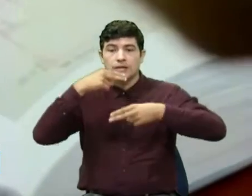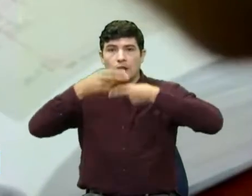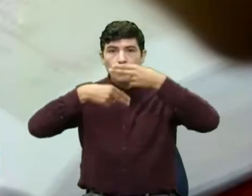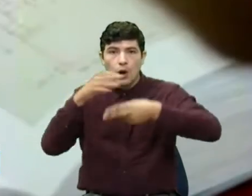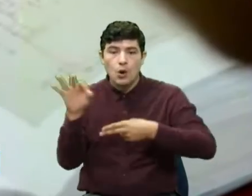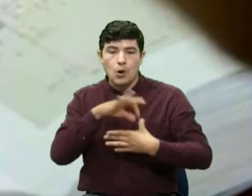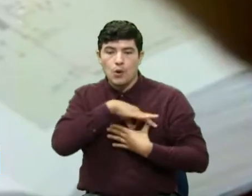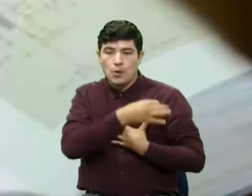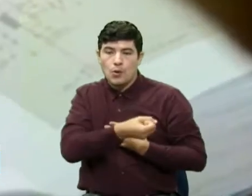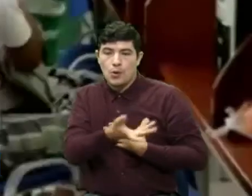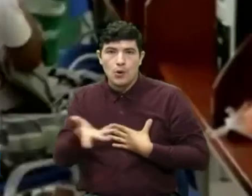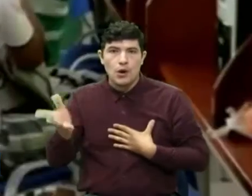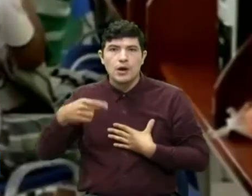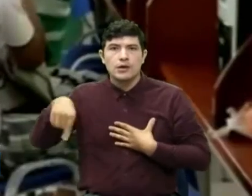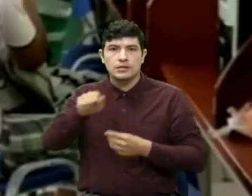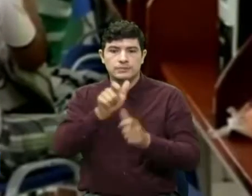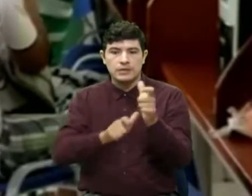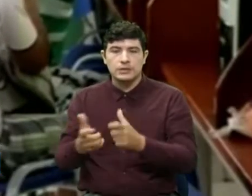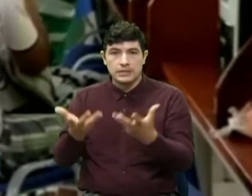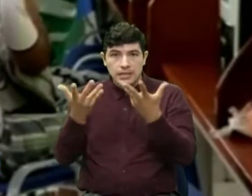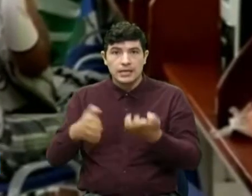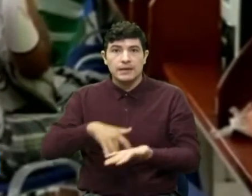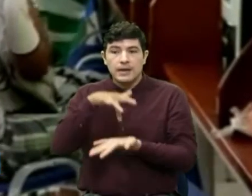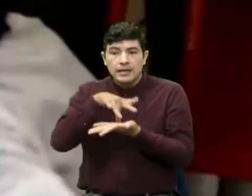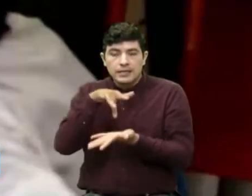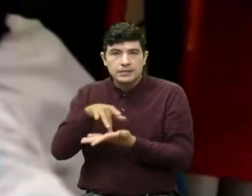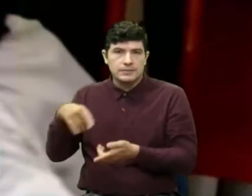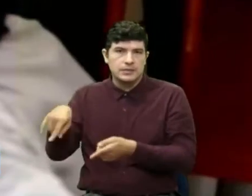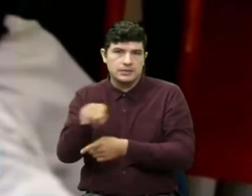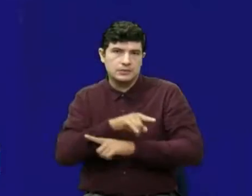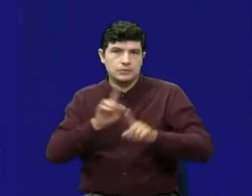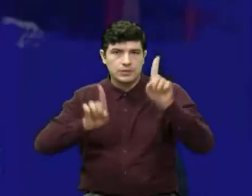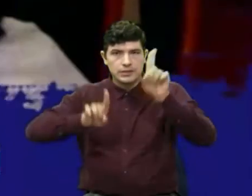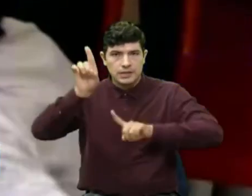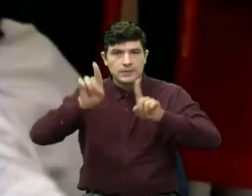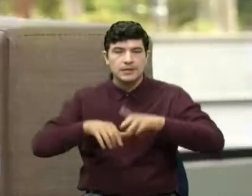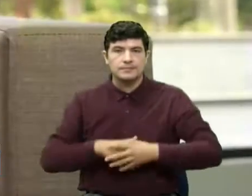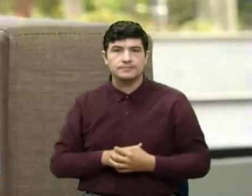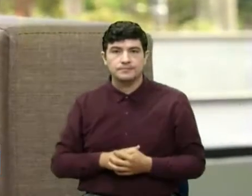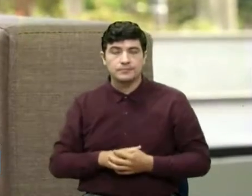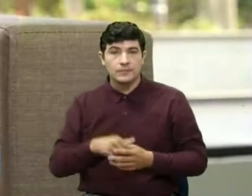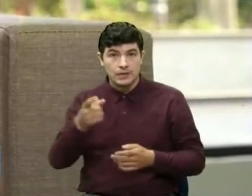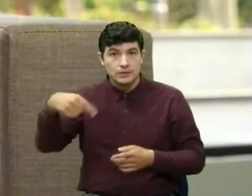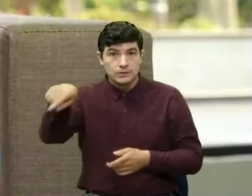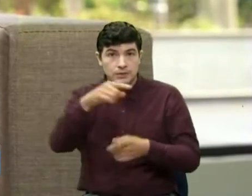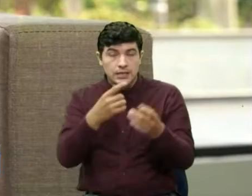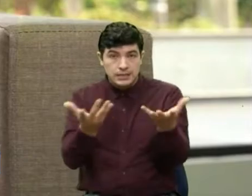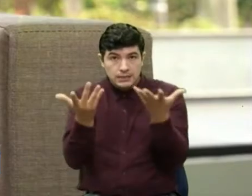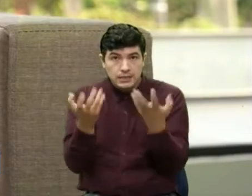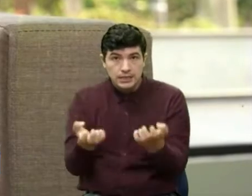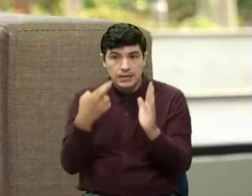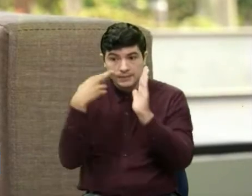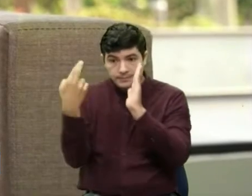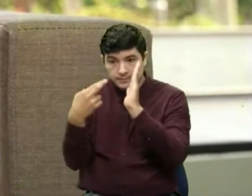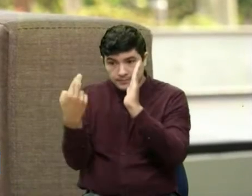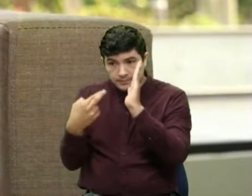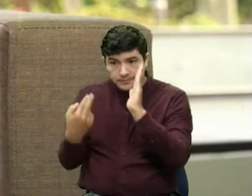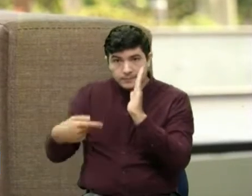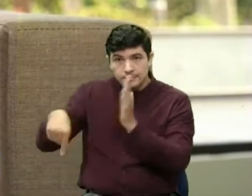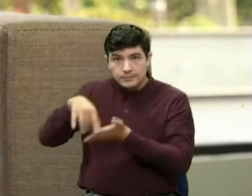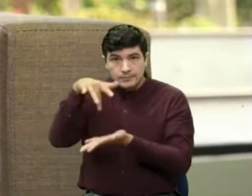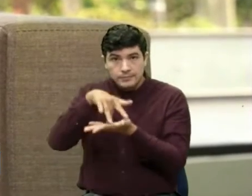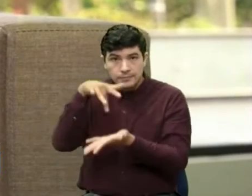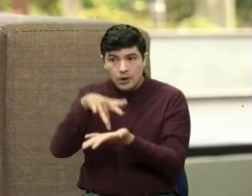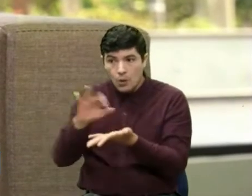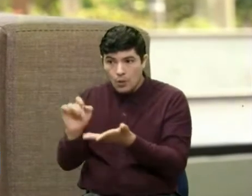poesía para los jóvenes que deseen participar en esta convocatoria. Quienes deseen revisar tanto la convocatoria como el